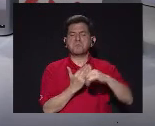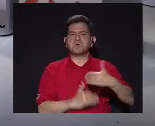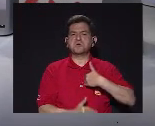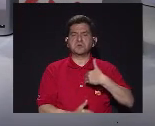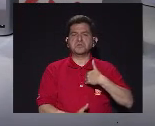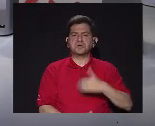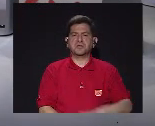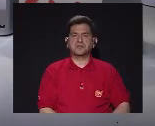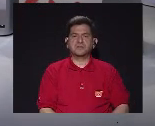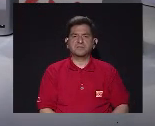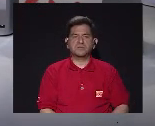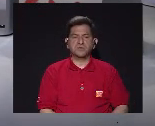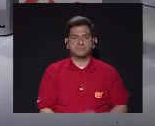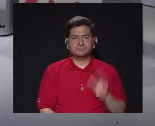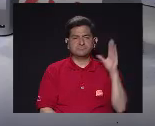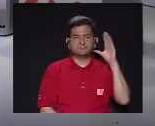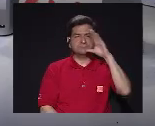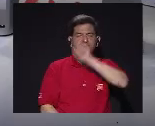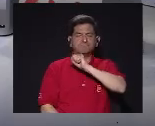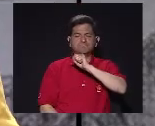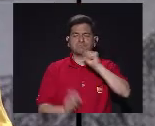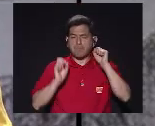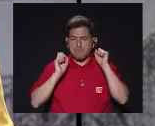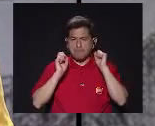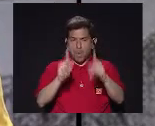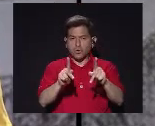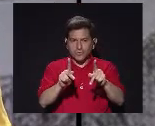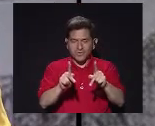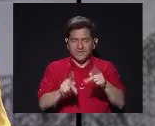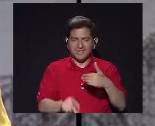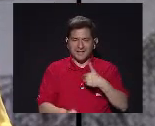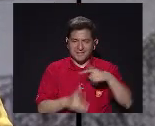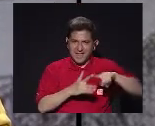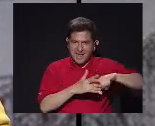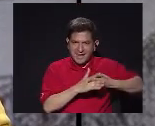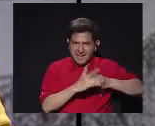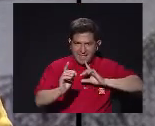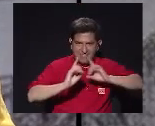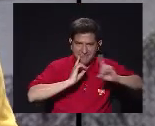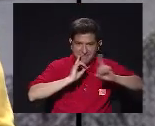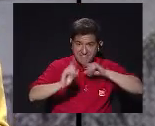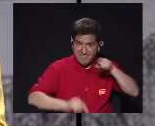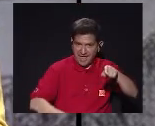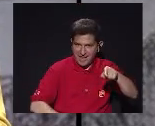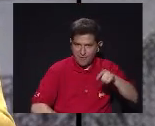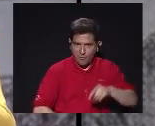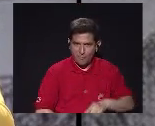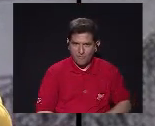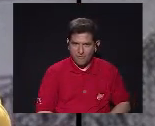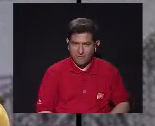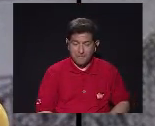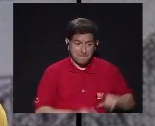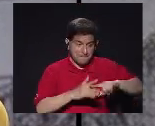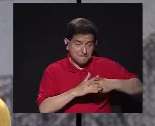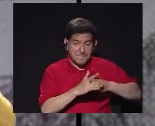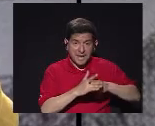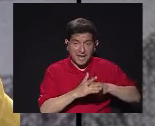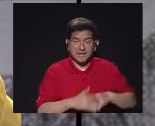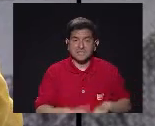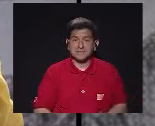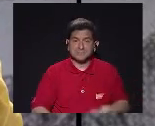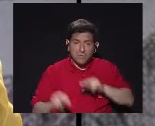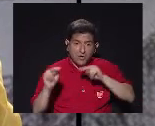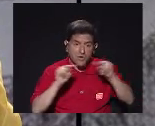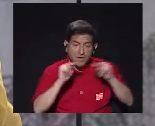proyecto Vio la Digamos Las enormes posibilidades Que puede generar Un mecanismo de diálogo Como este Este es un mecanismo Que